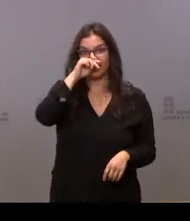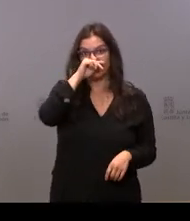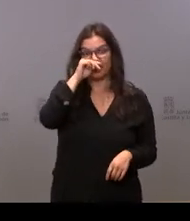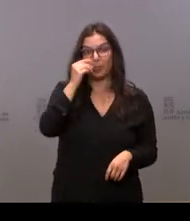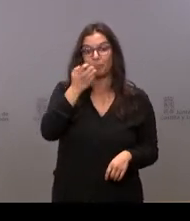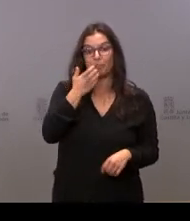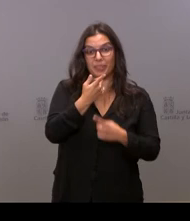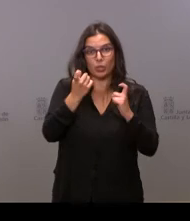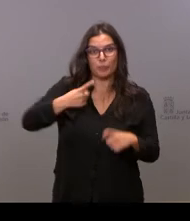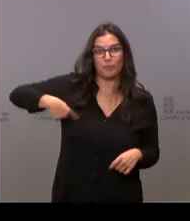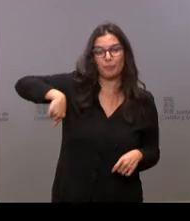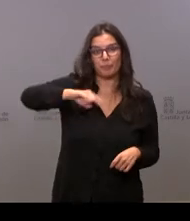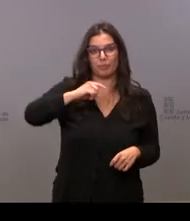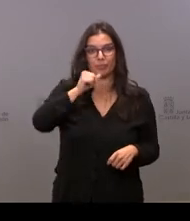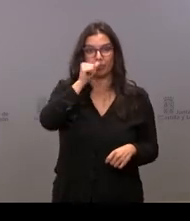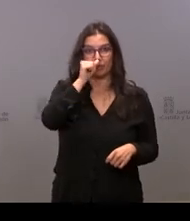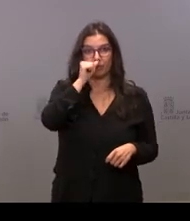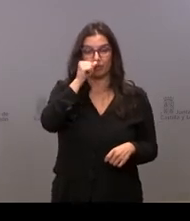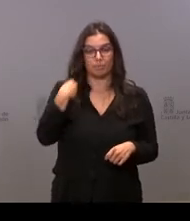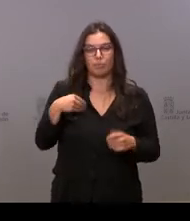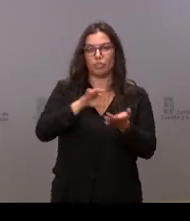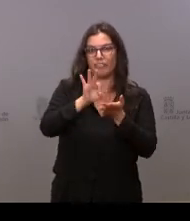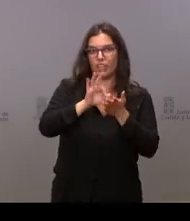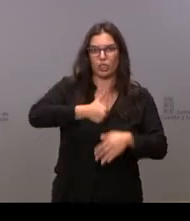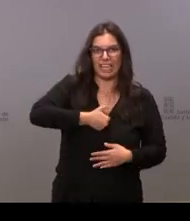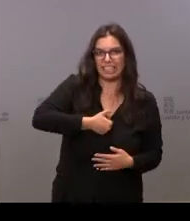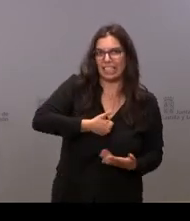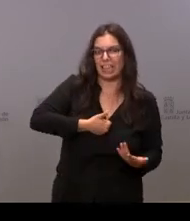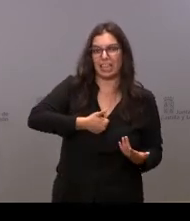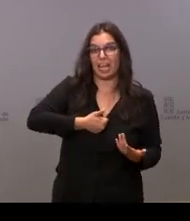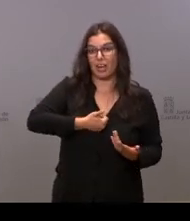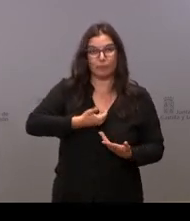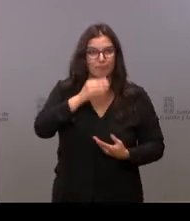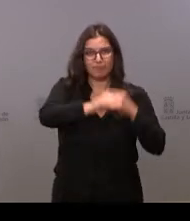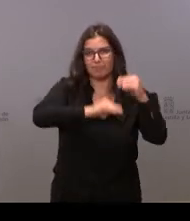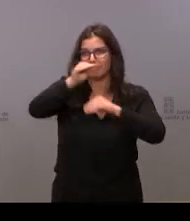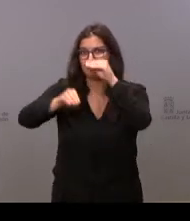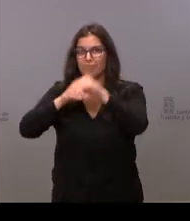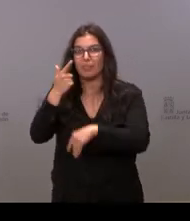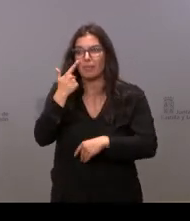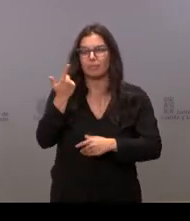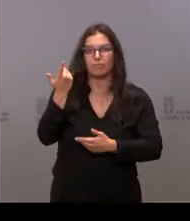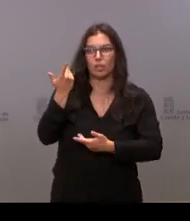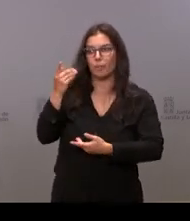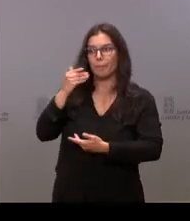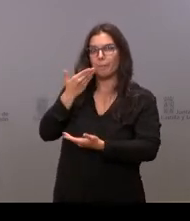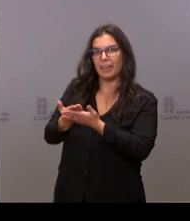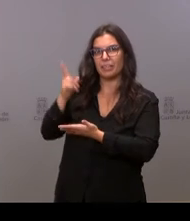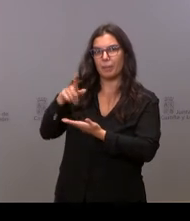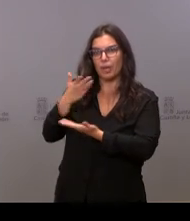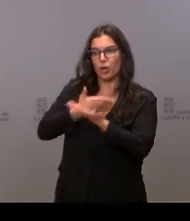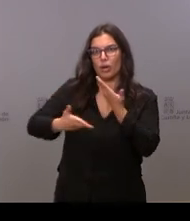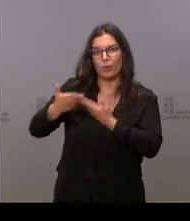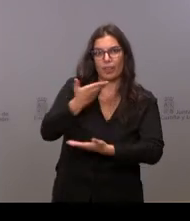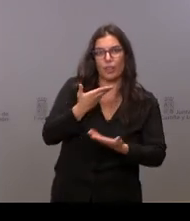necesitaban desde el servicio de teleasistencia, para recabar la colaboración también de las